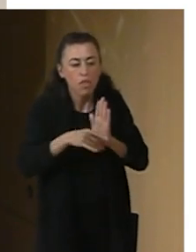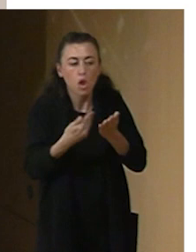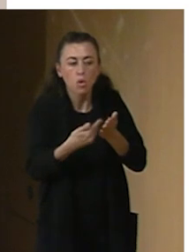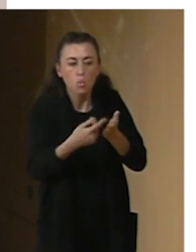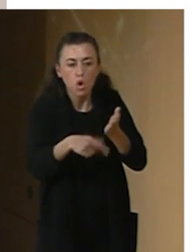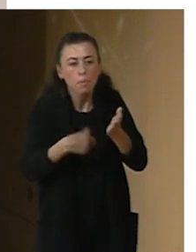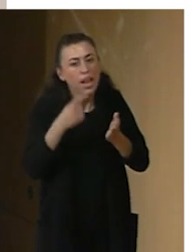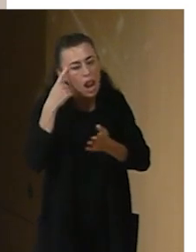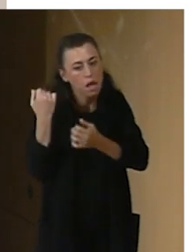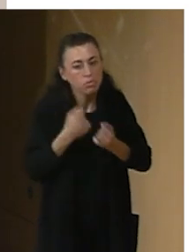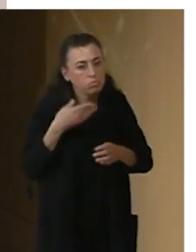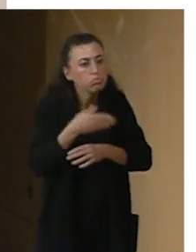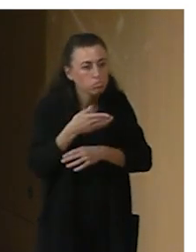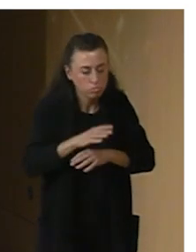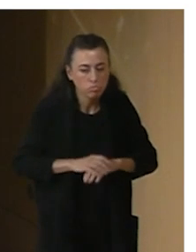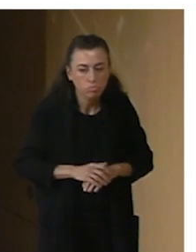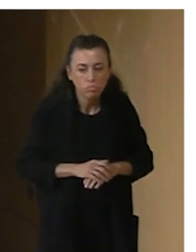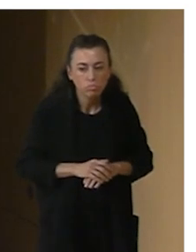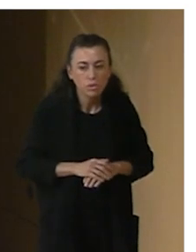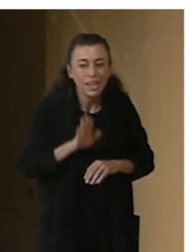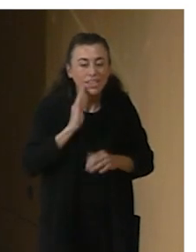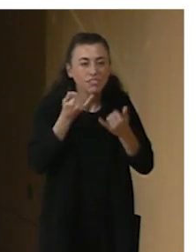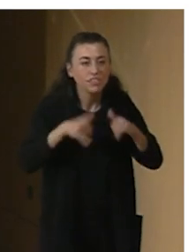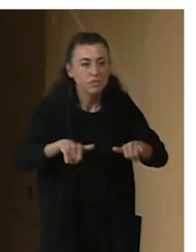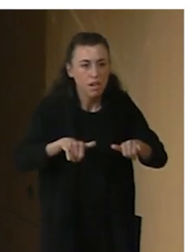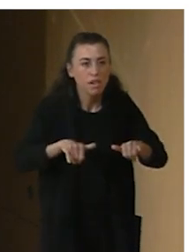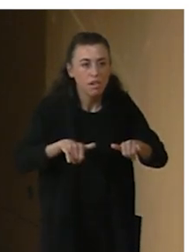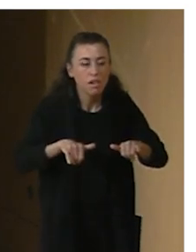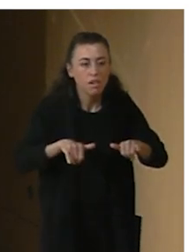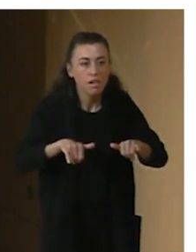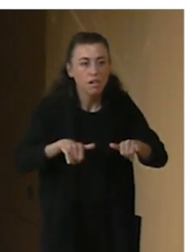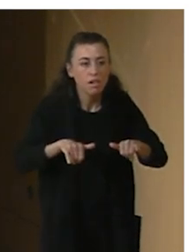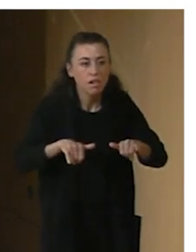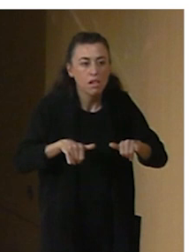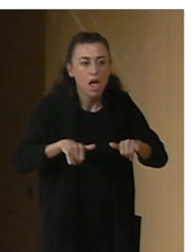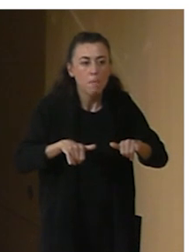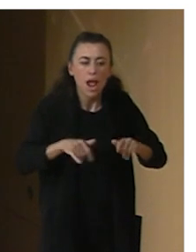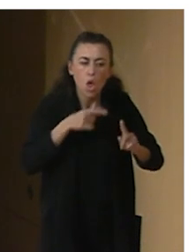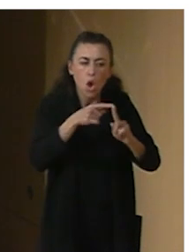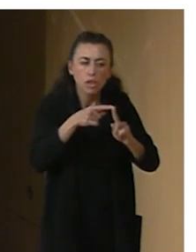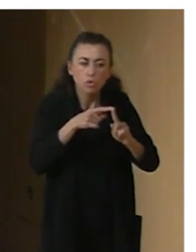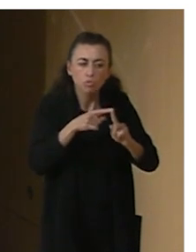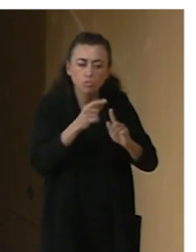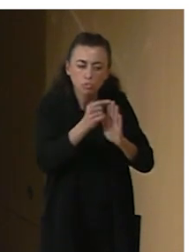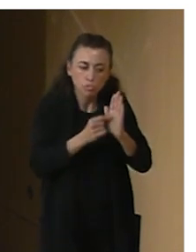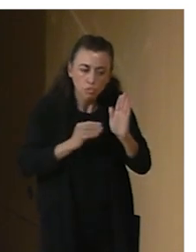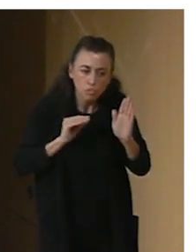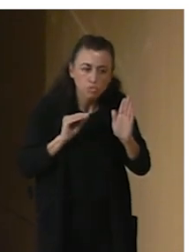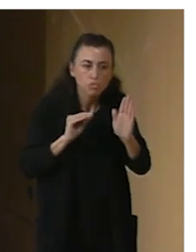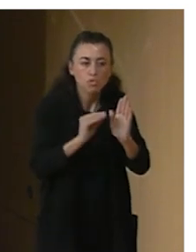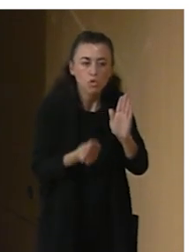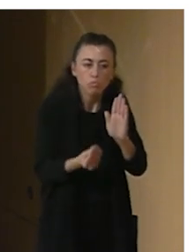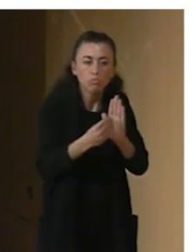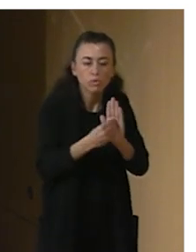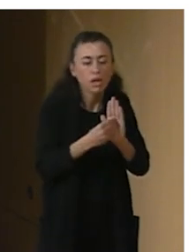Es un festival que tiene absolutamente dentro de sus objetivos la accesibilidad,